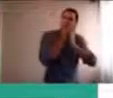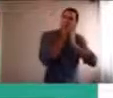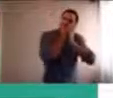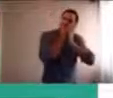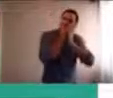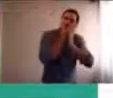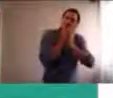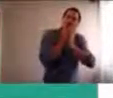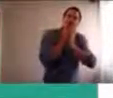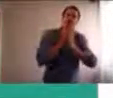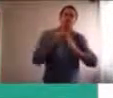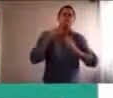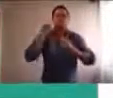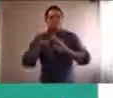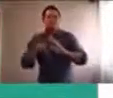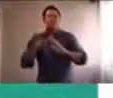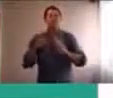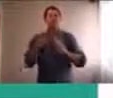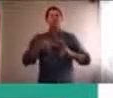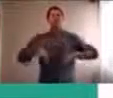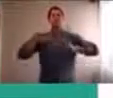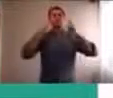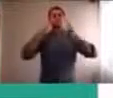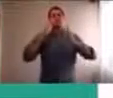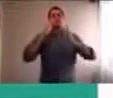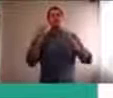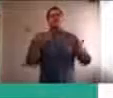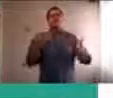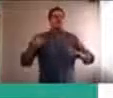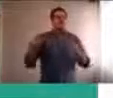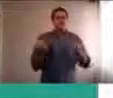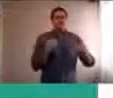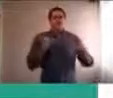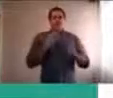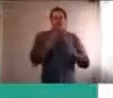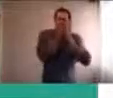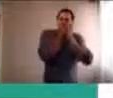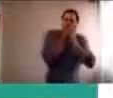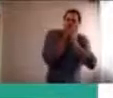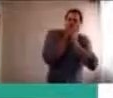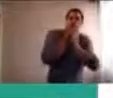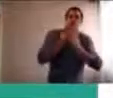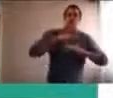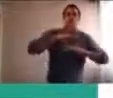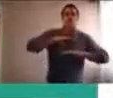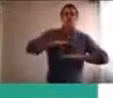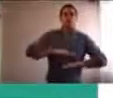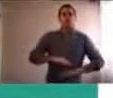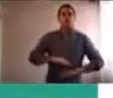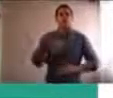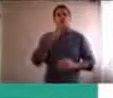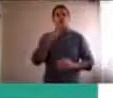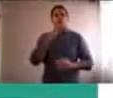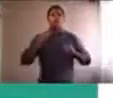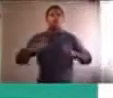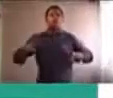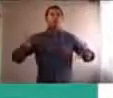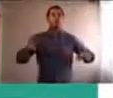a bajar, el nivel de, de tensión, música tranquila,